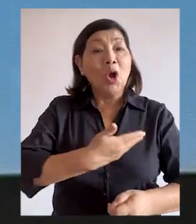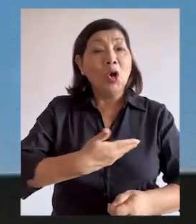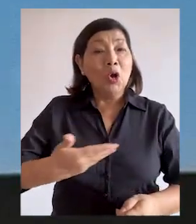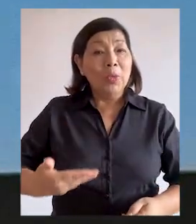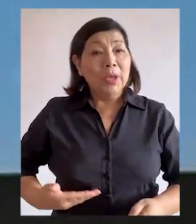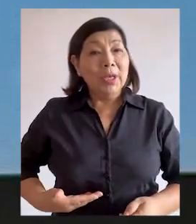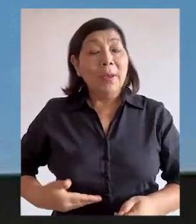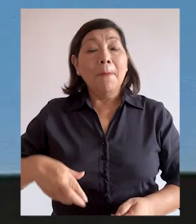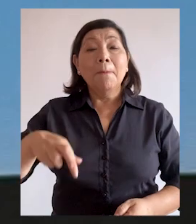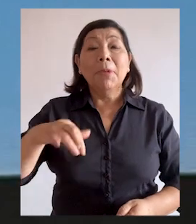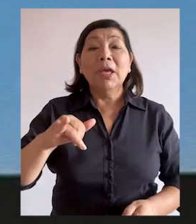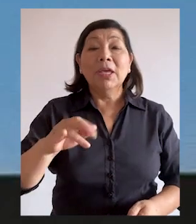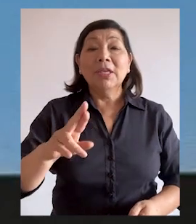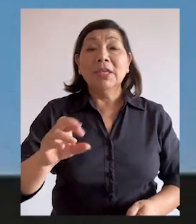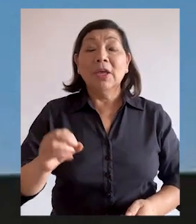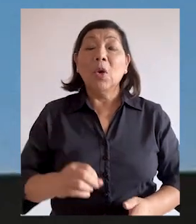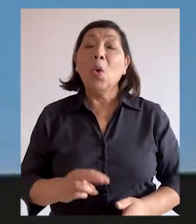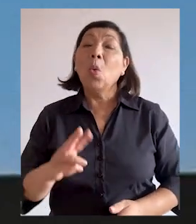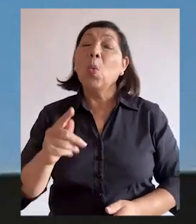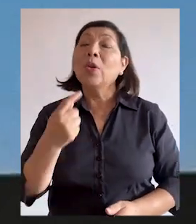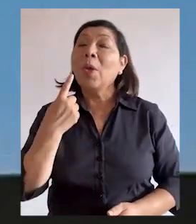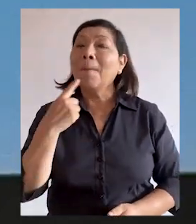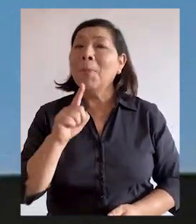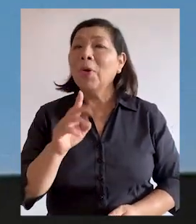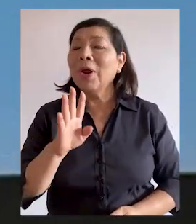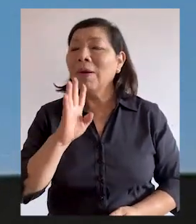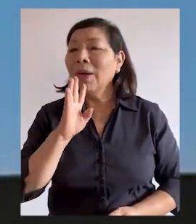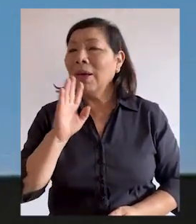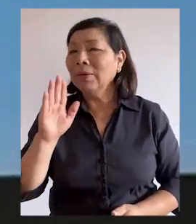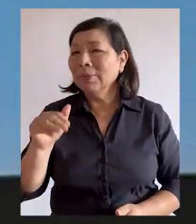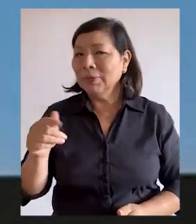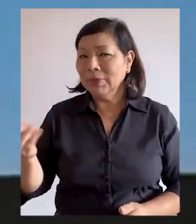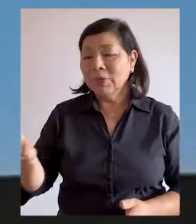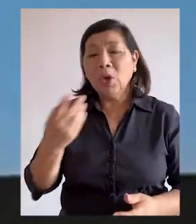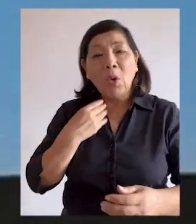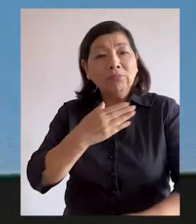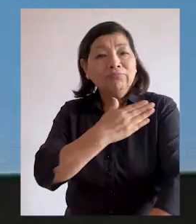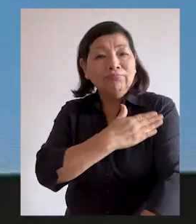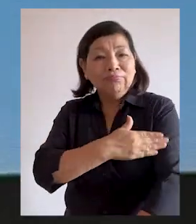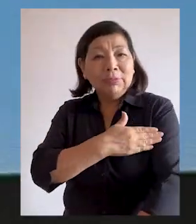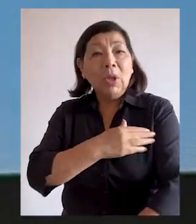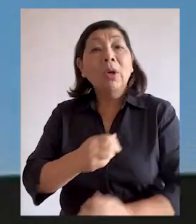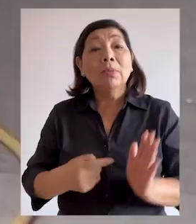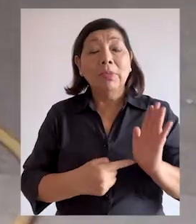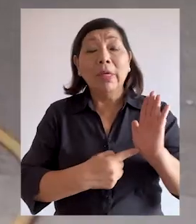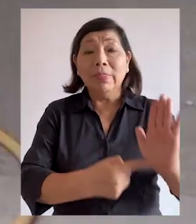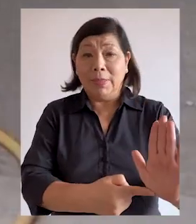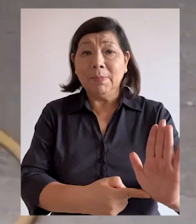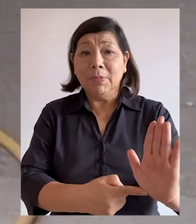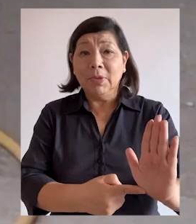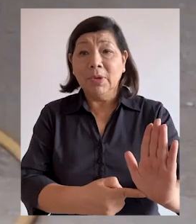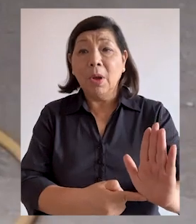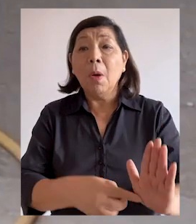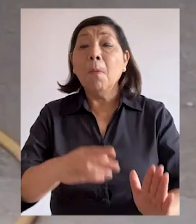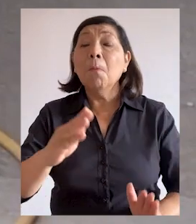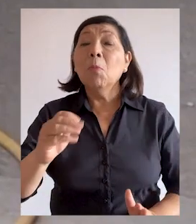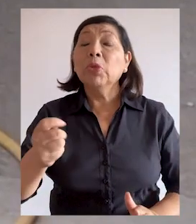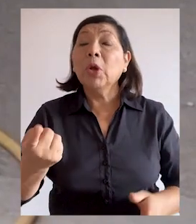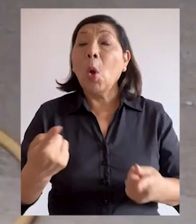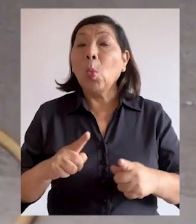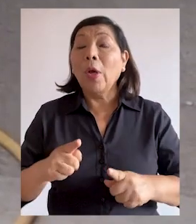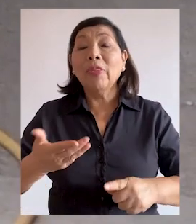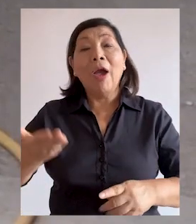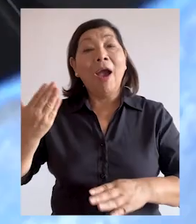gobierno de Sebastián Piñera, Antonio Walker, por injurias graves con publicidad. Walker presentó la demanda contra Mundaca